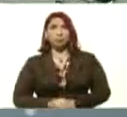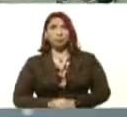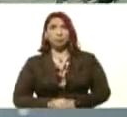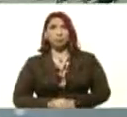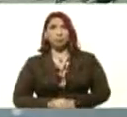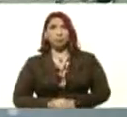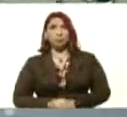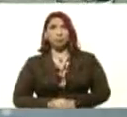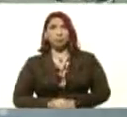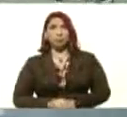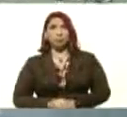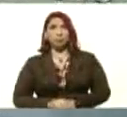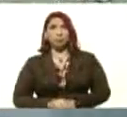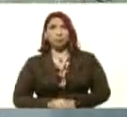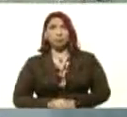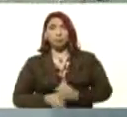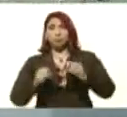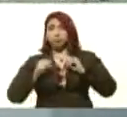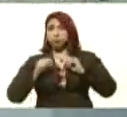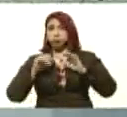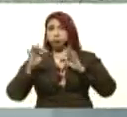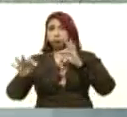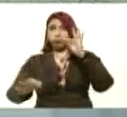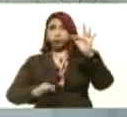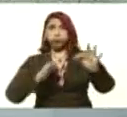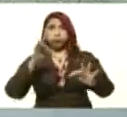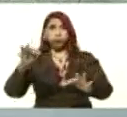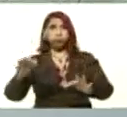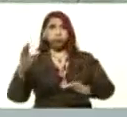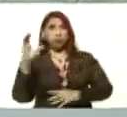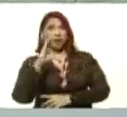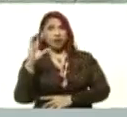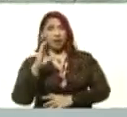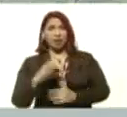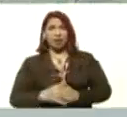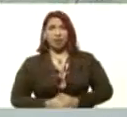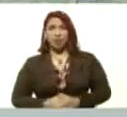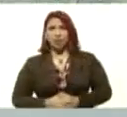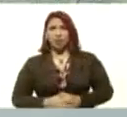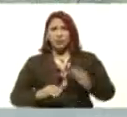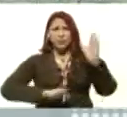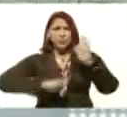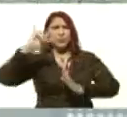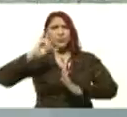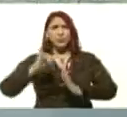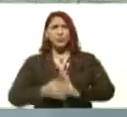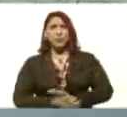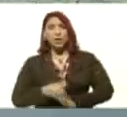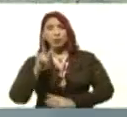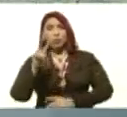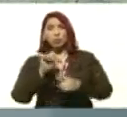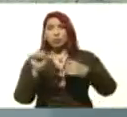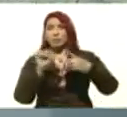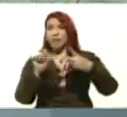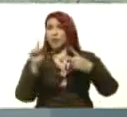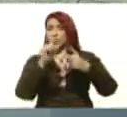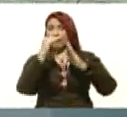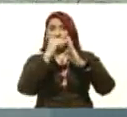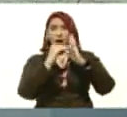porque los contagios de coronavirus en la Gran Caracas se han disparado desde hace dos semanas y no han bajado.